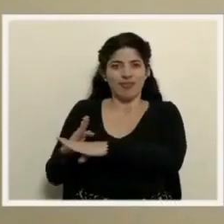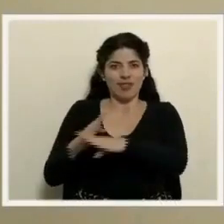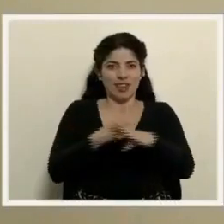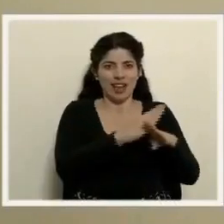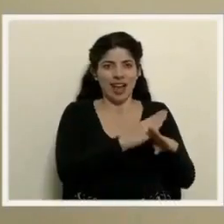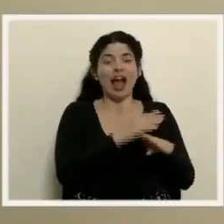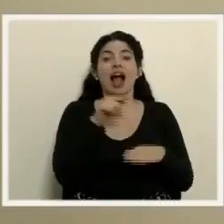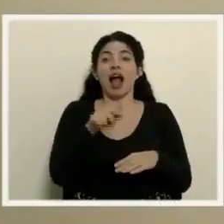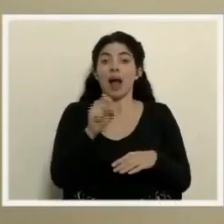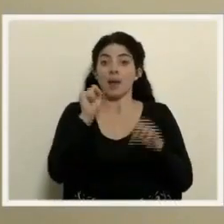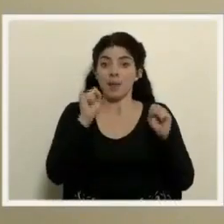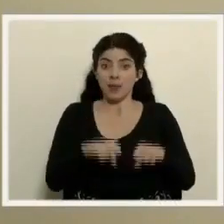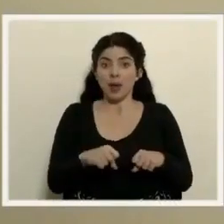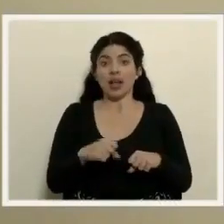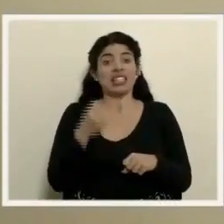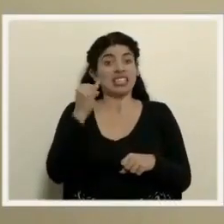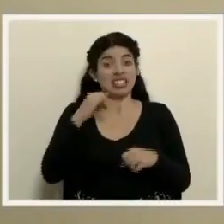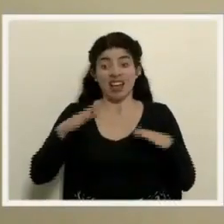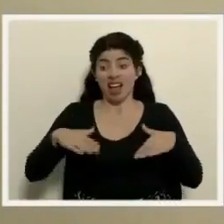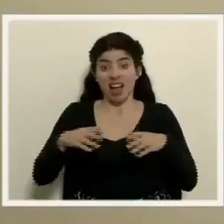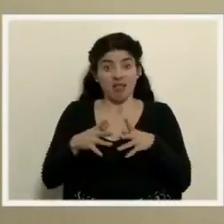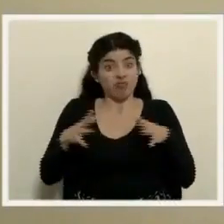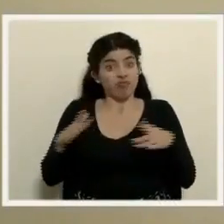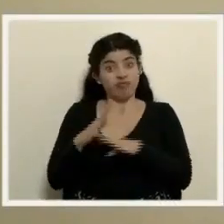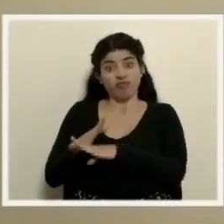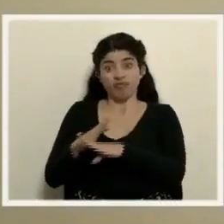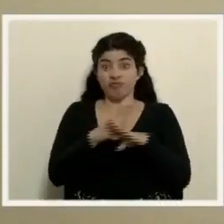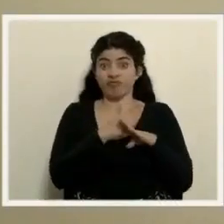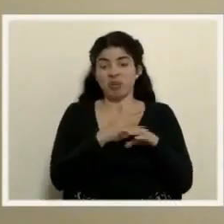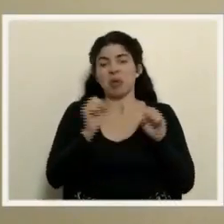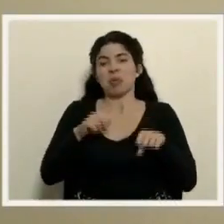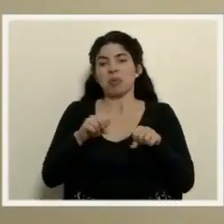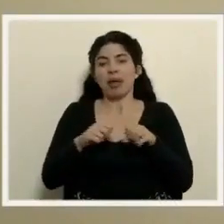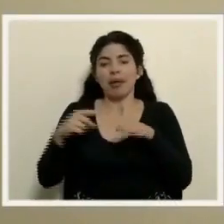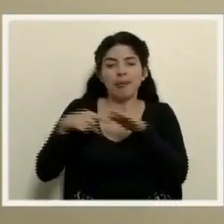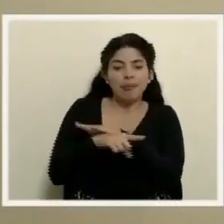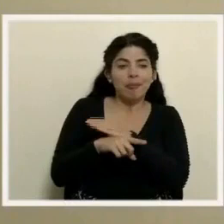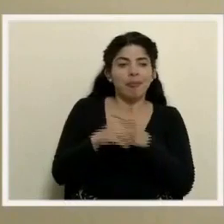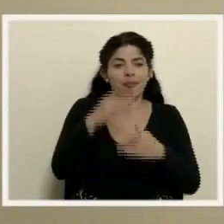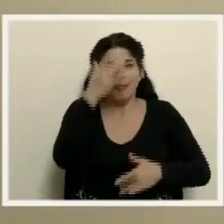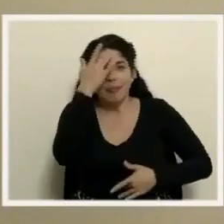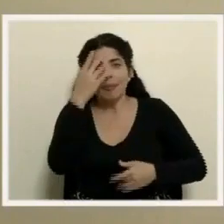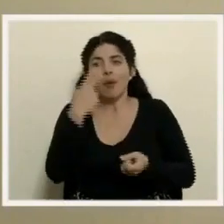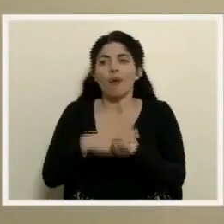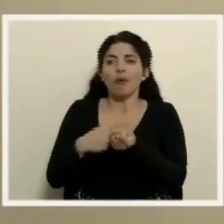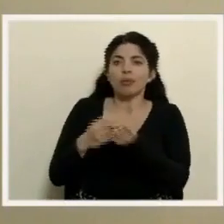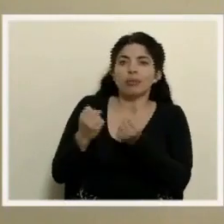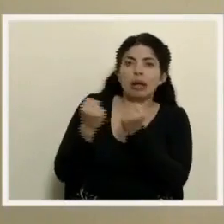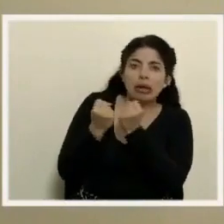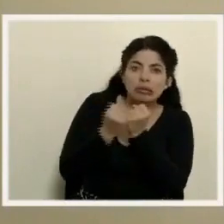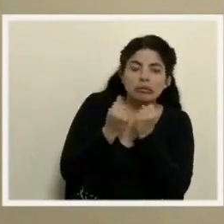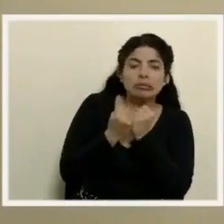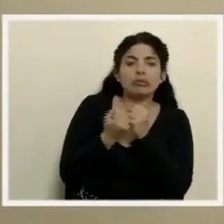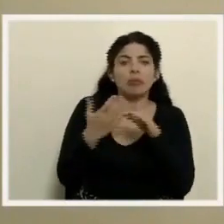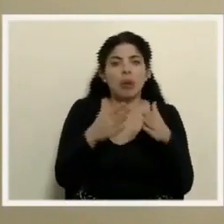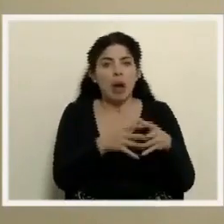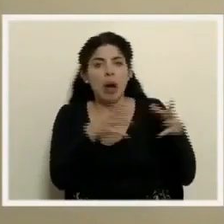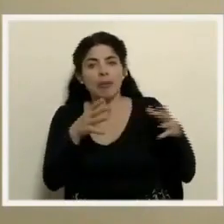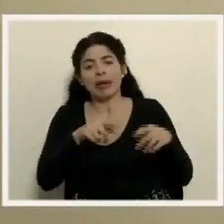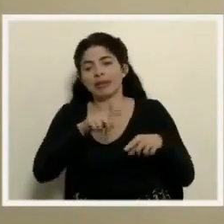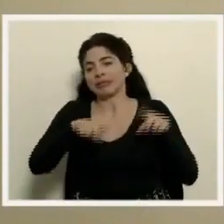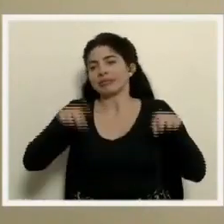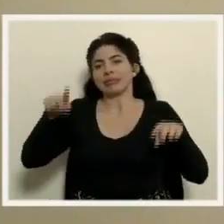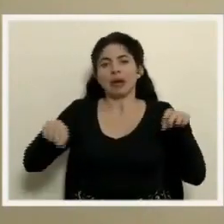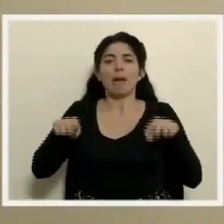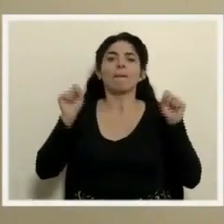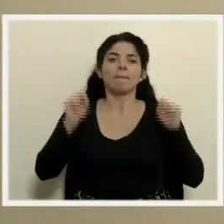haber riesgo de que tengamos esa ruptura y que tengamos un problema de saturación hospitalaria o de aumento de mortalidad. Como ya lo